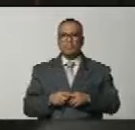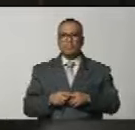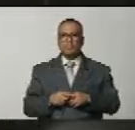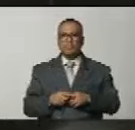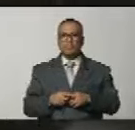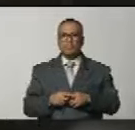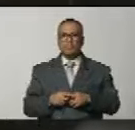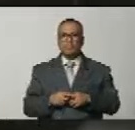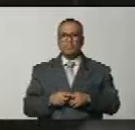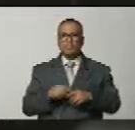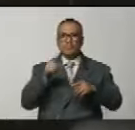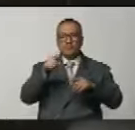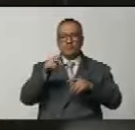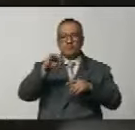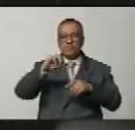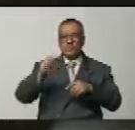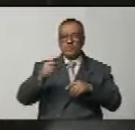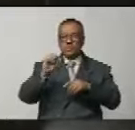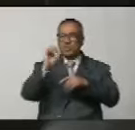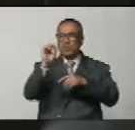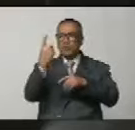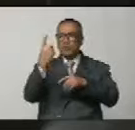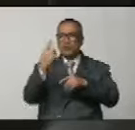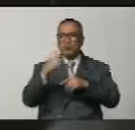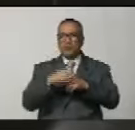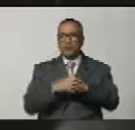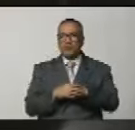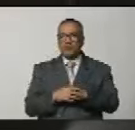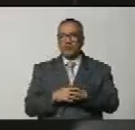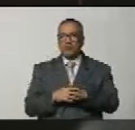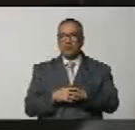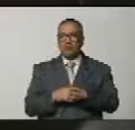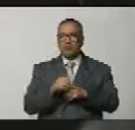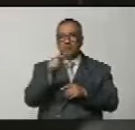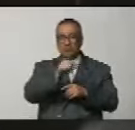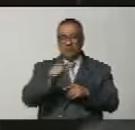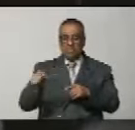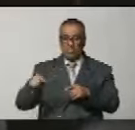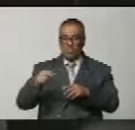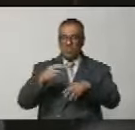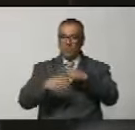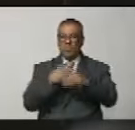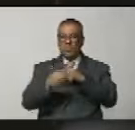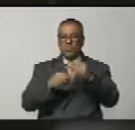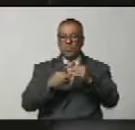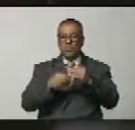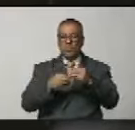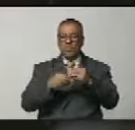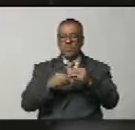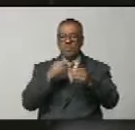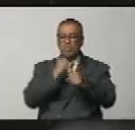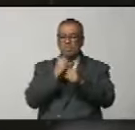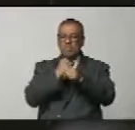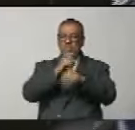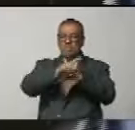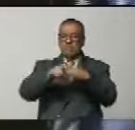fue la primera persona que hizo una obra completa